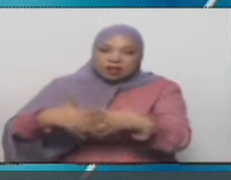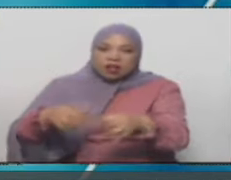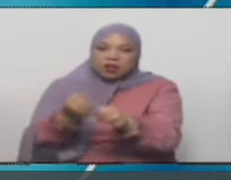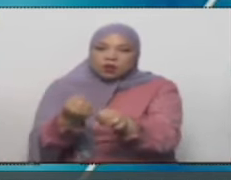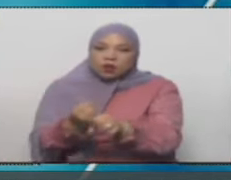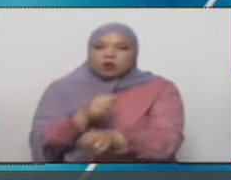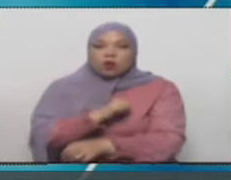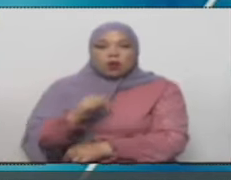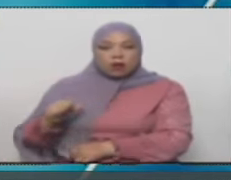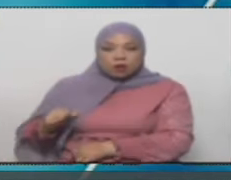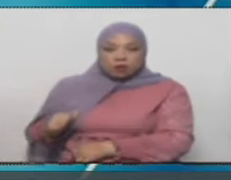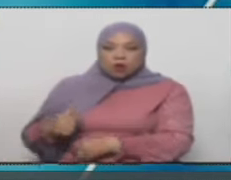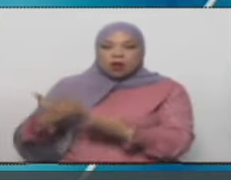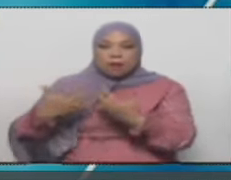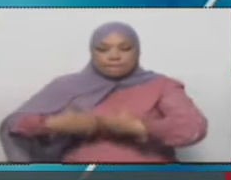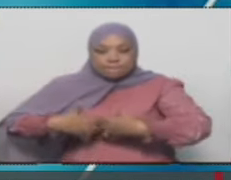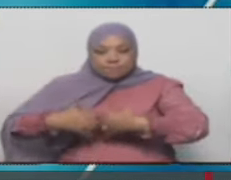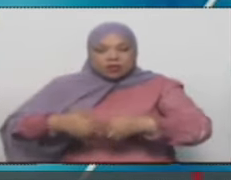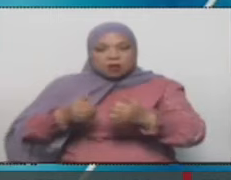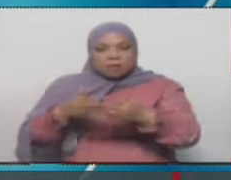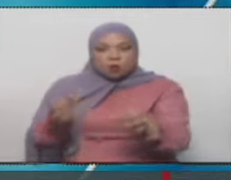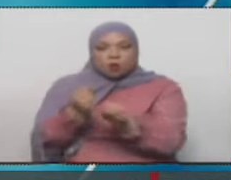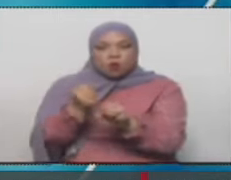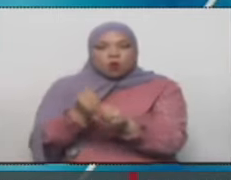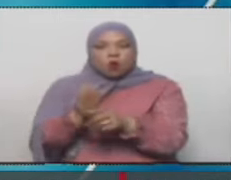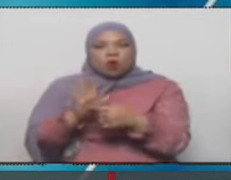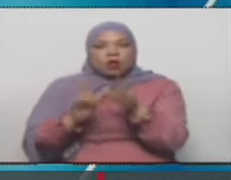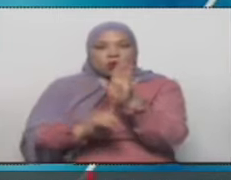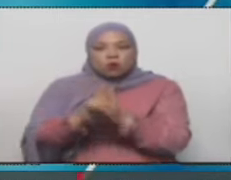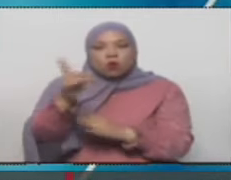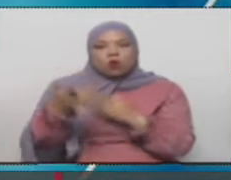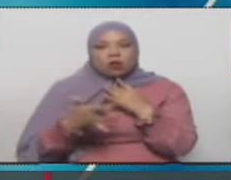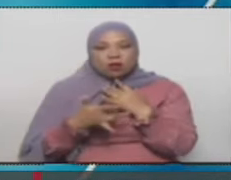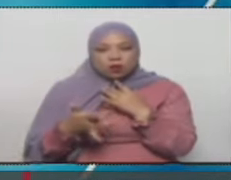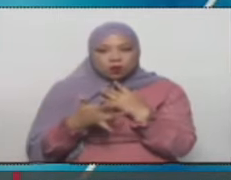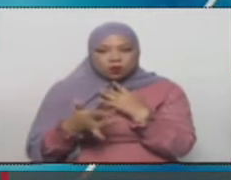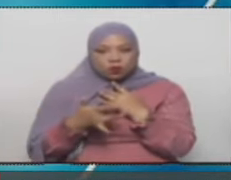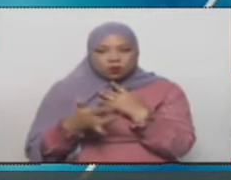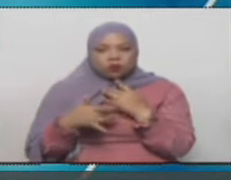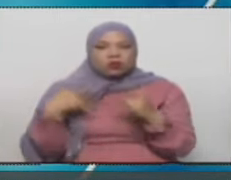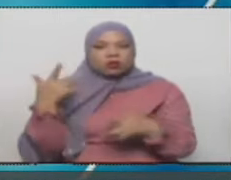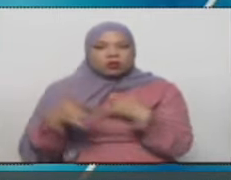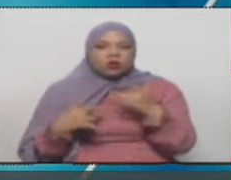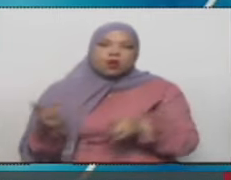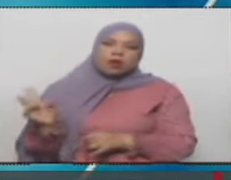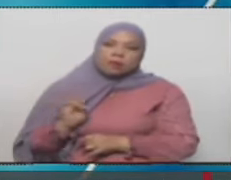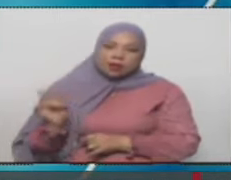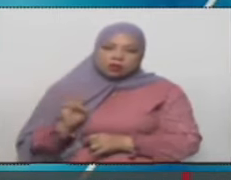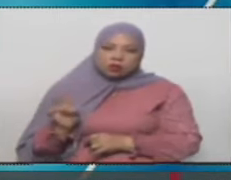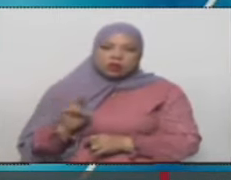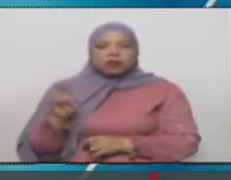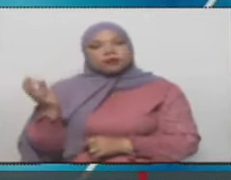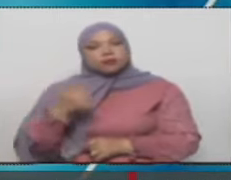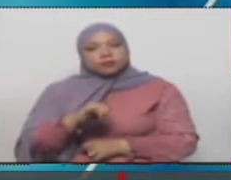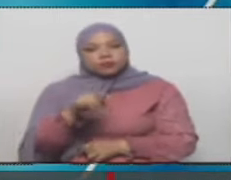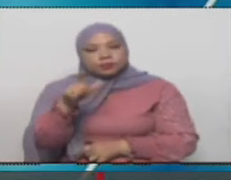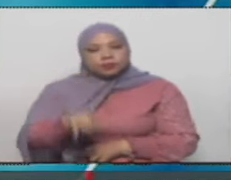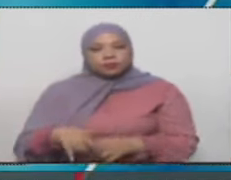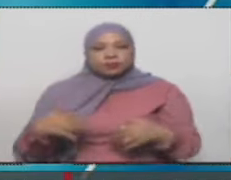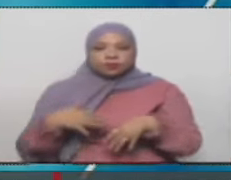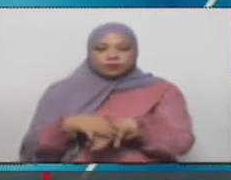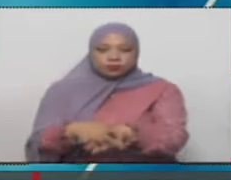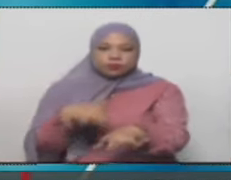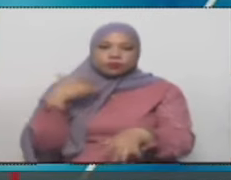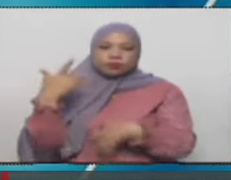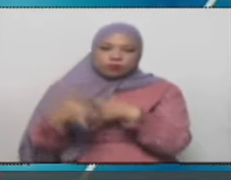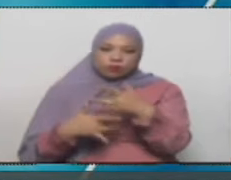privada, nuestra empresa pública, poderle mostrar al país el desarrollo tecnológico en que se encuentra Venezuela, mi comandante. Creo que Venezuela se encuentra en un sitial